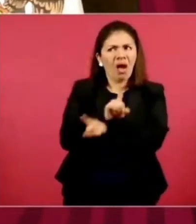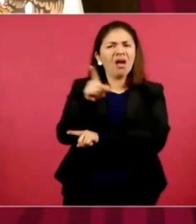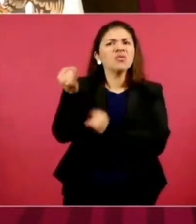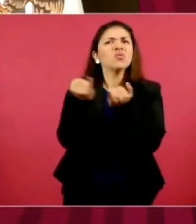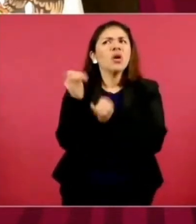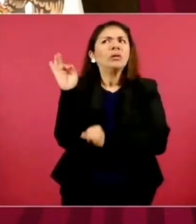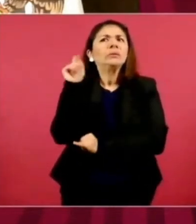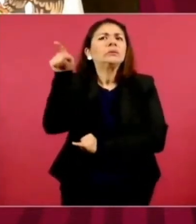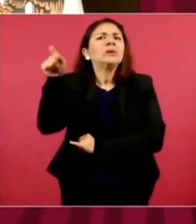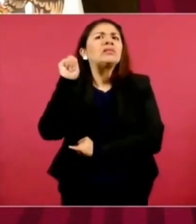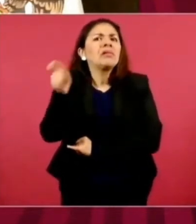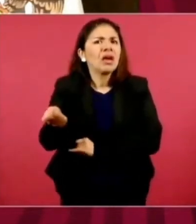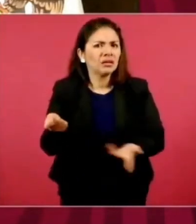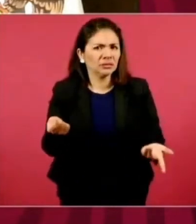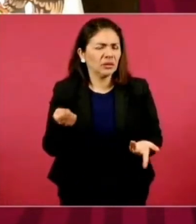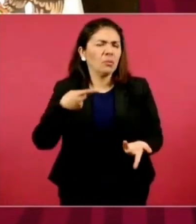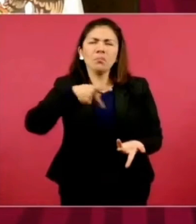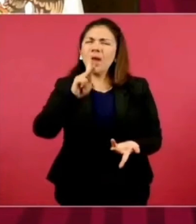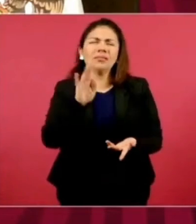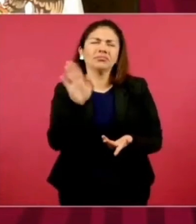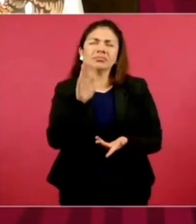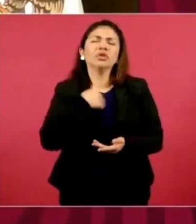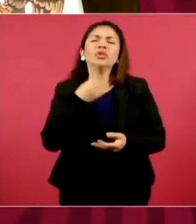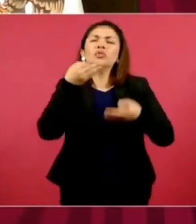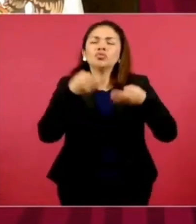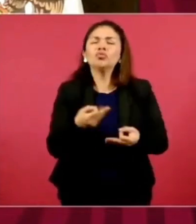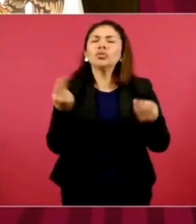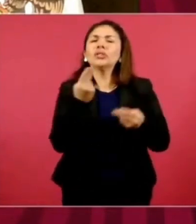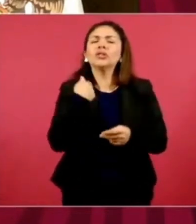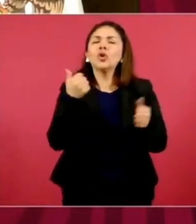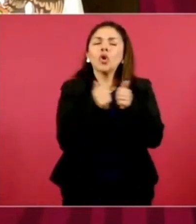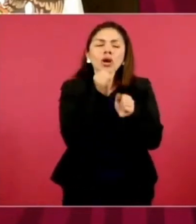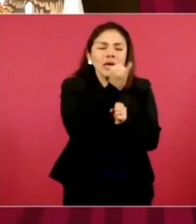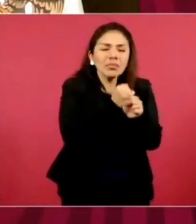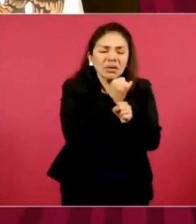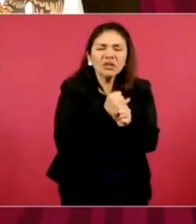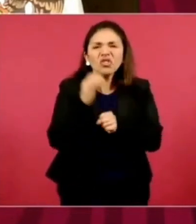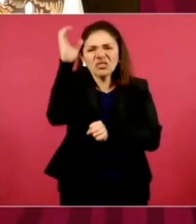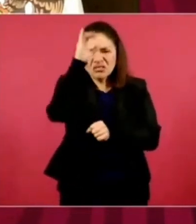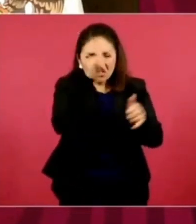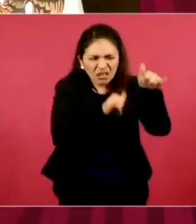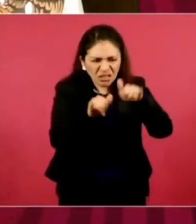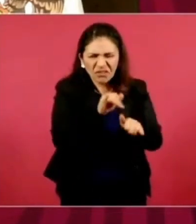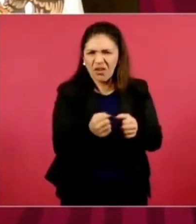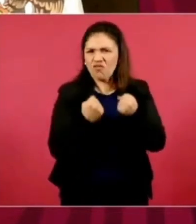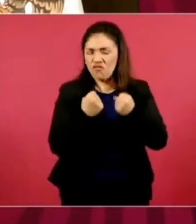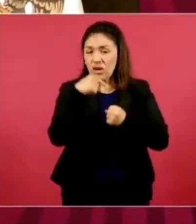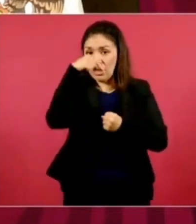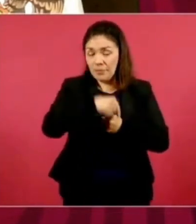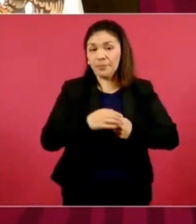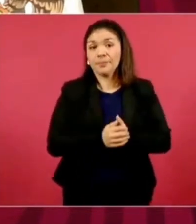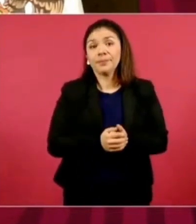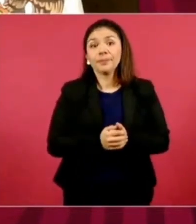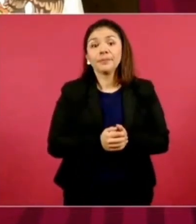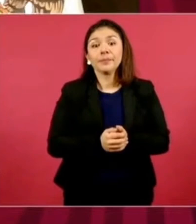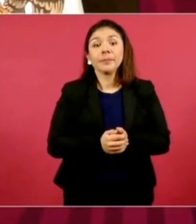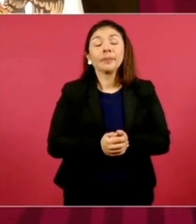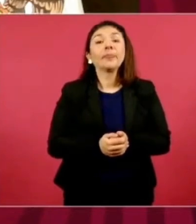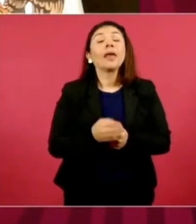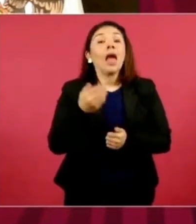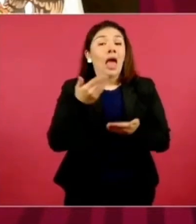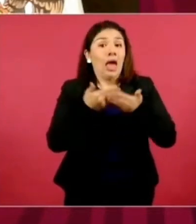sólida y científica. Y la prueba de lo que se ha venido trabajando en Tamaulipas con el descenso de los índices